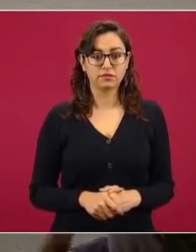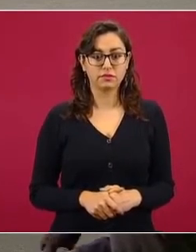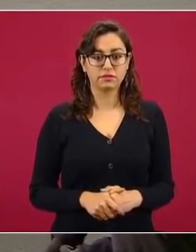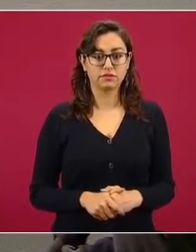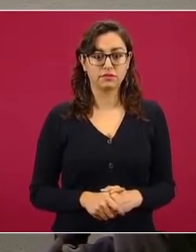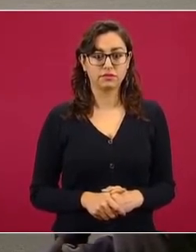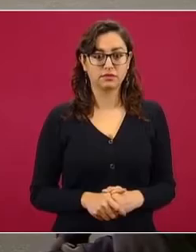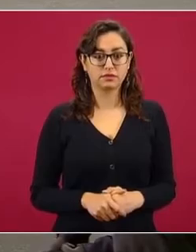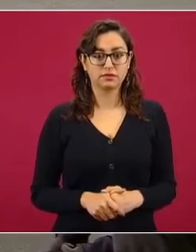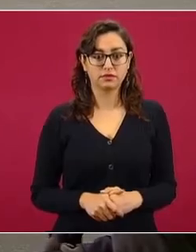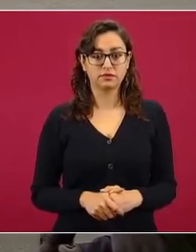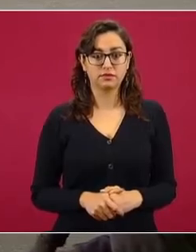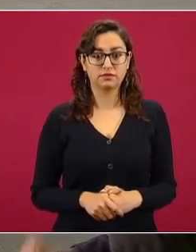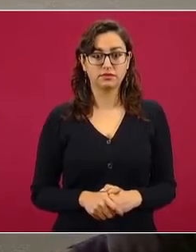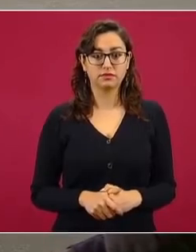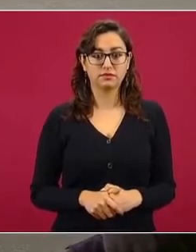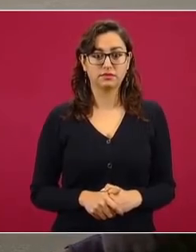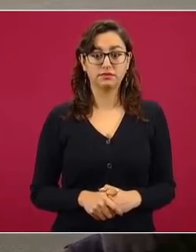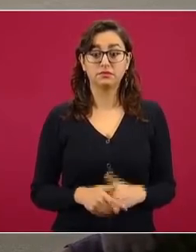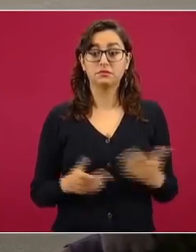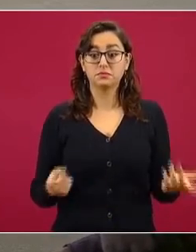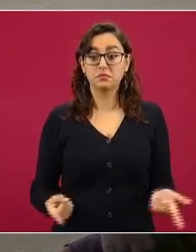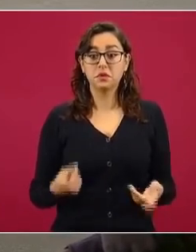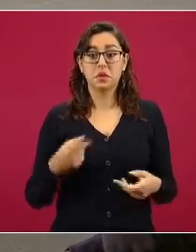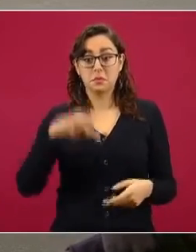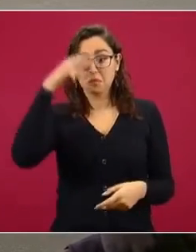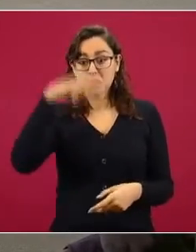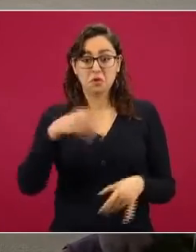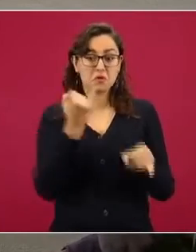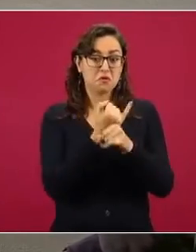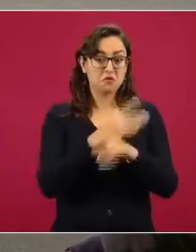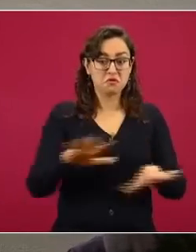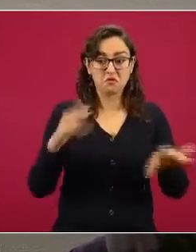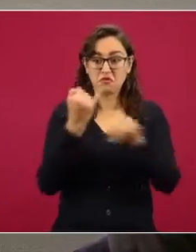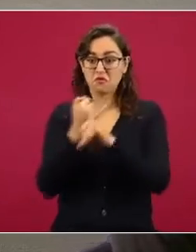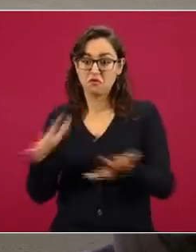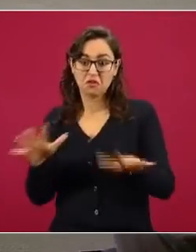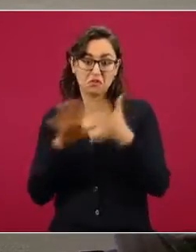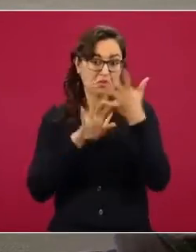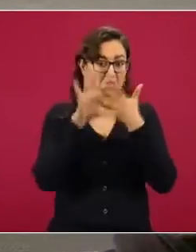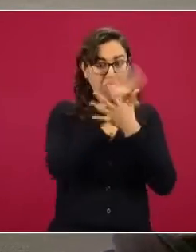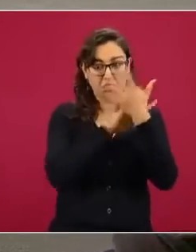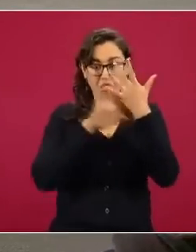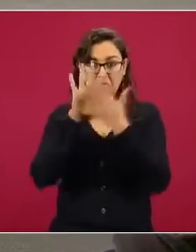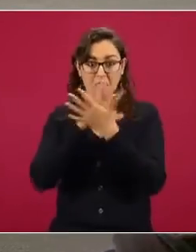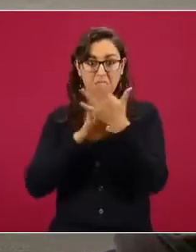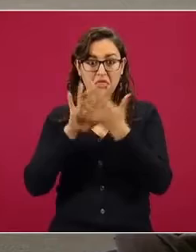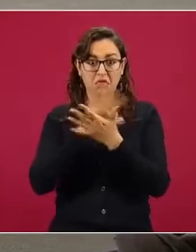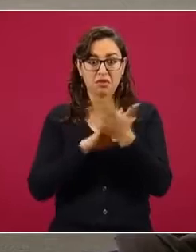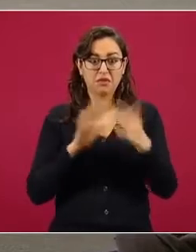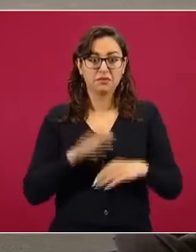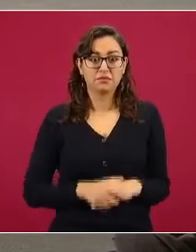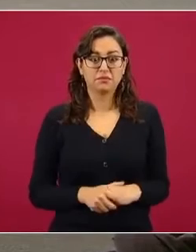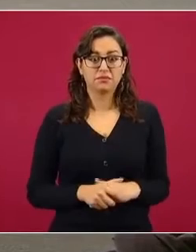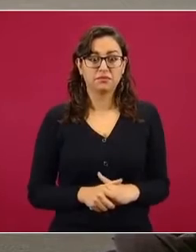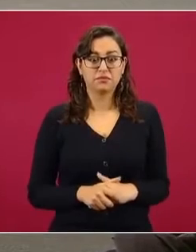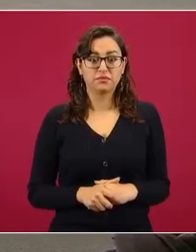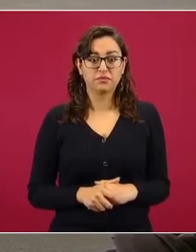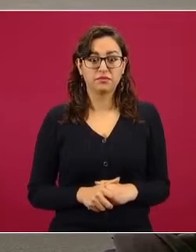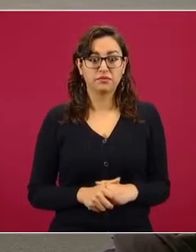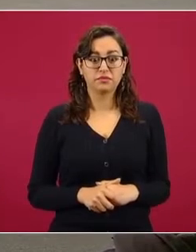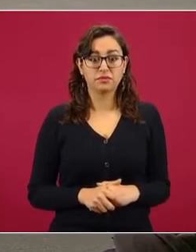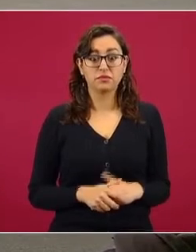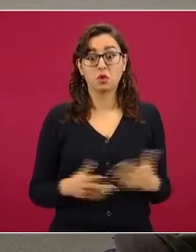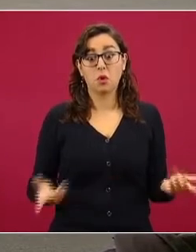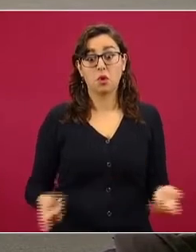Síguele. Síguele. baile de datos en México. Oh, el Washington Post